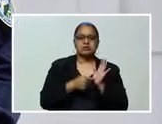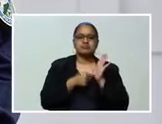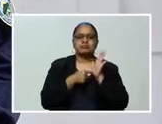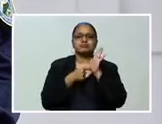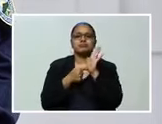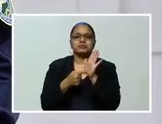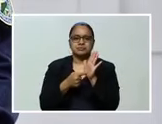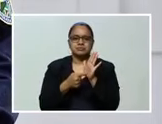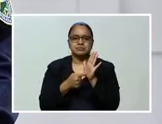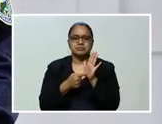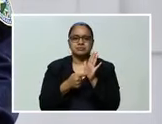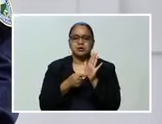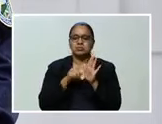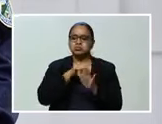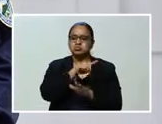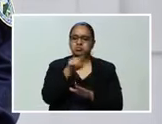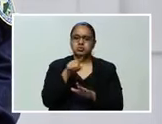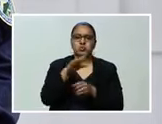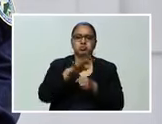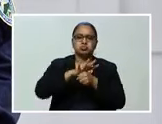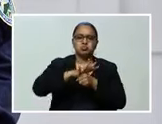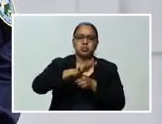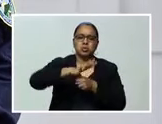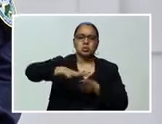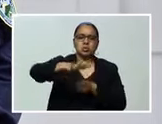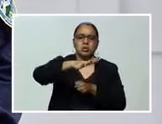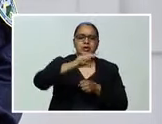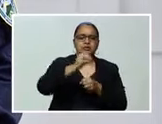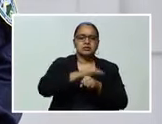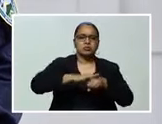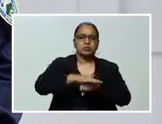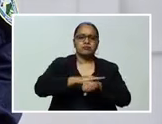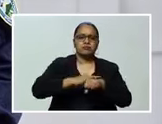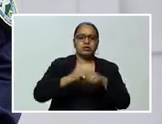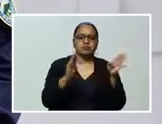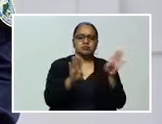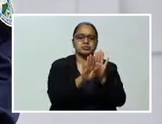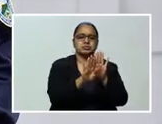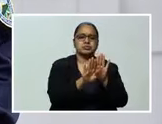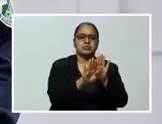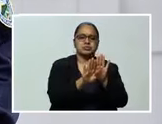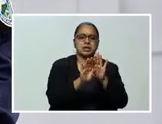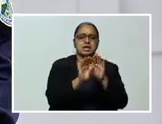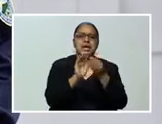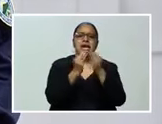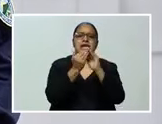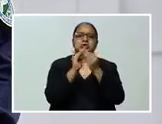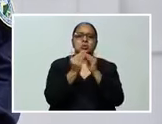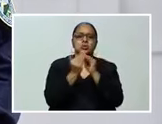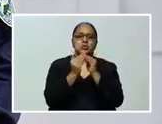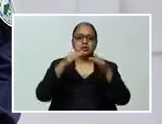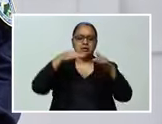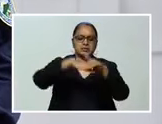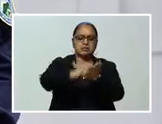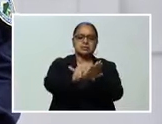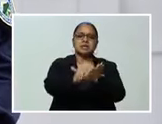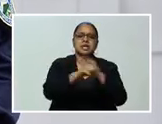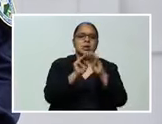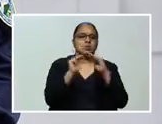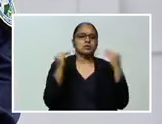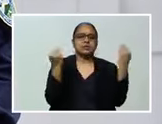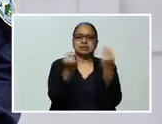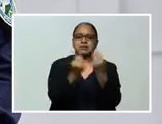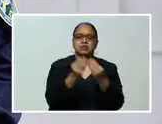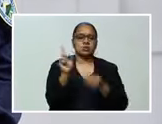Armadas asignadas en estos lugares Mantener cerradas las entradas y salidas de todos los municipios